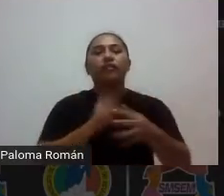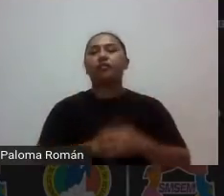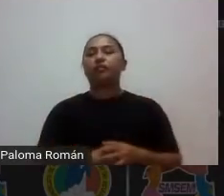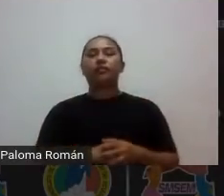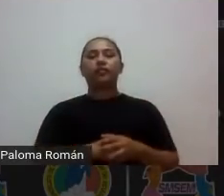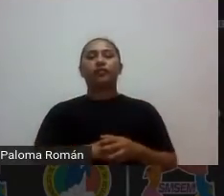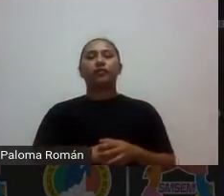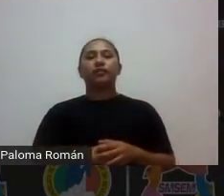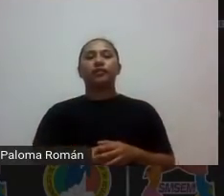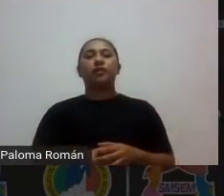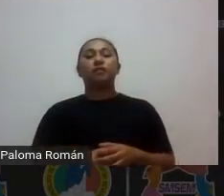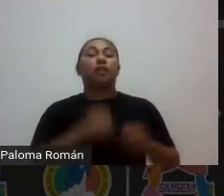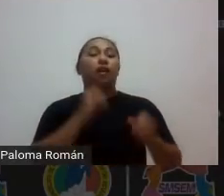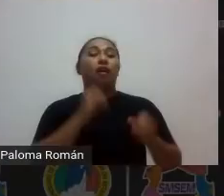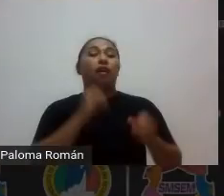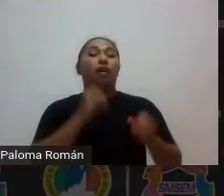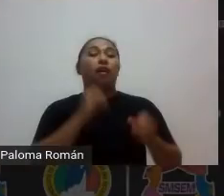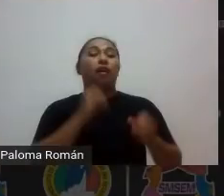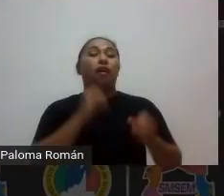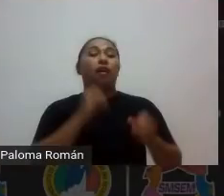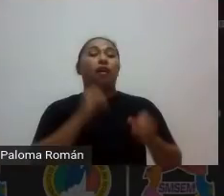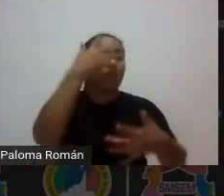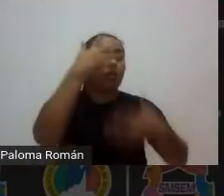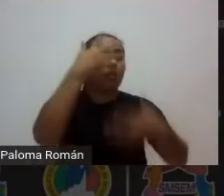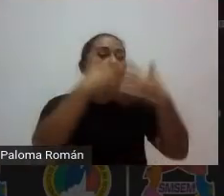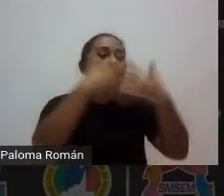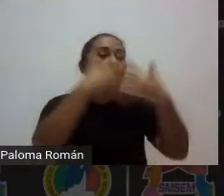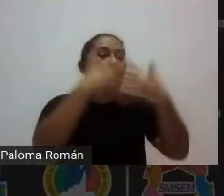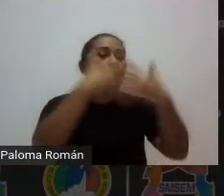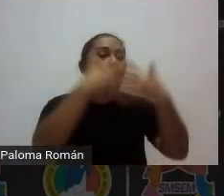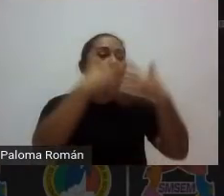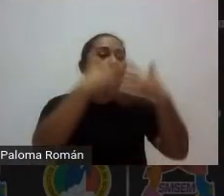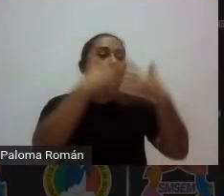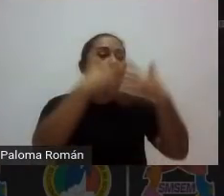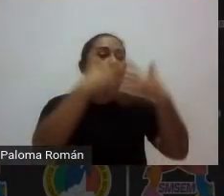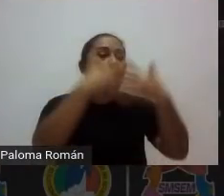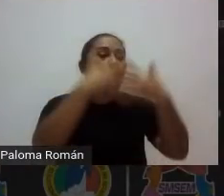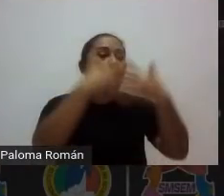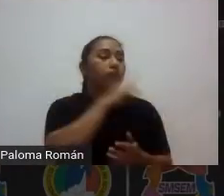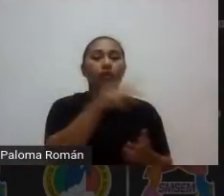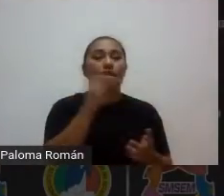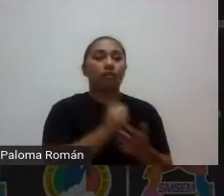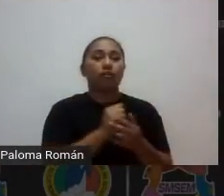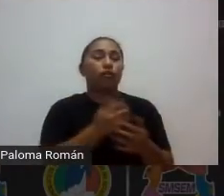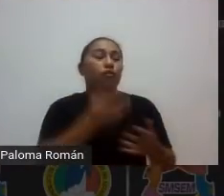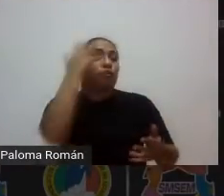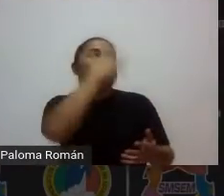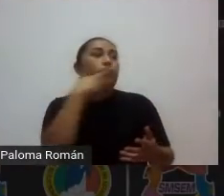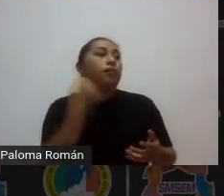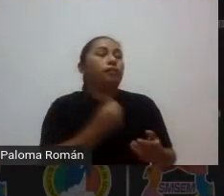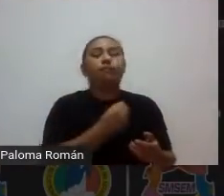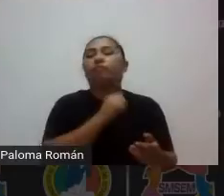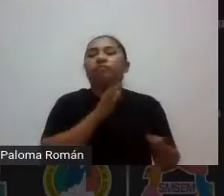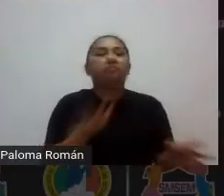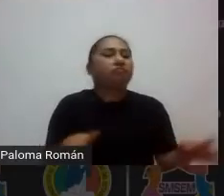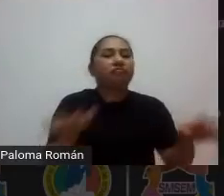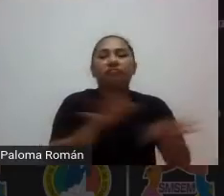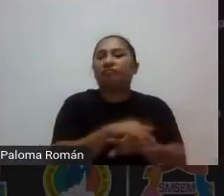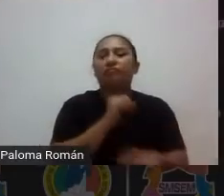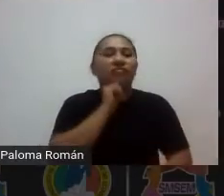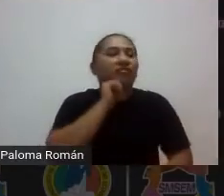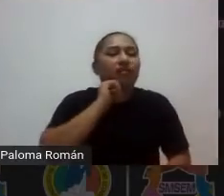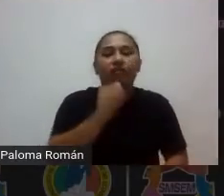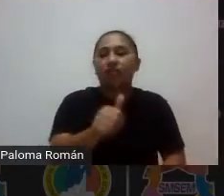en línea con las herramientas tecnológicas pero la esencia en la esencia en materia de evaluación no ha cambiado una rayita